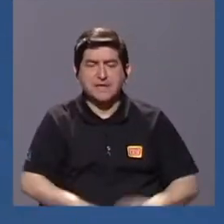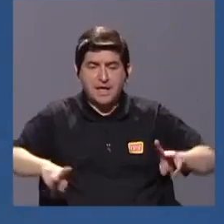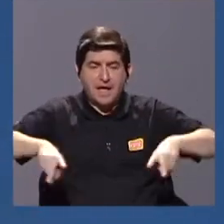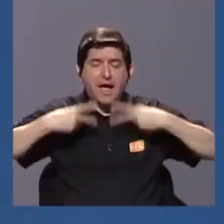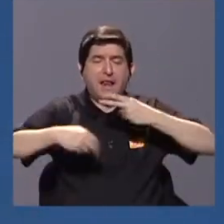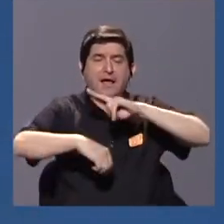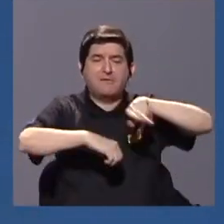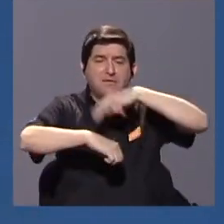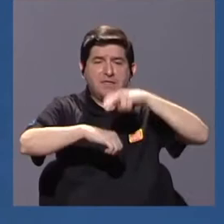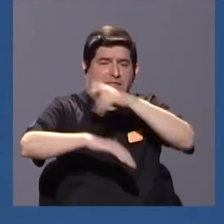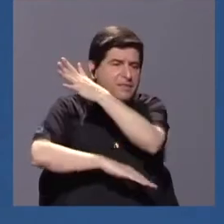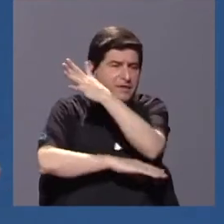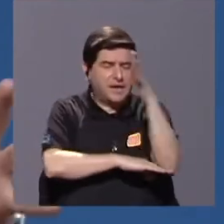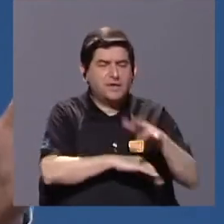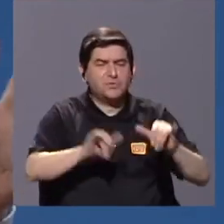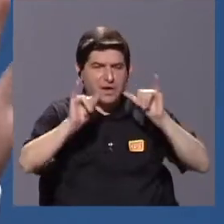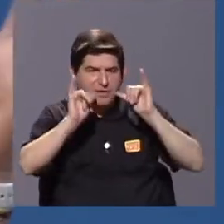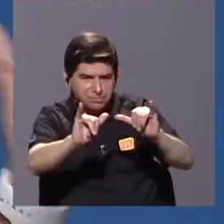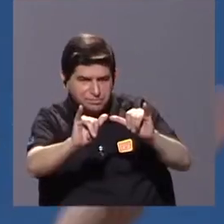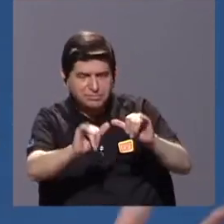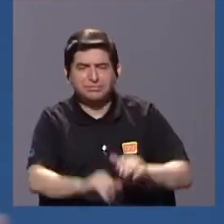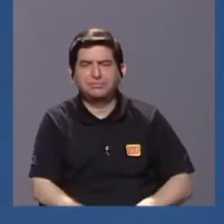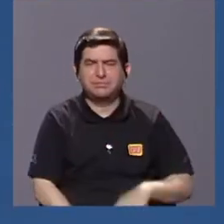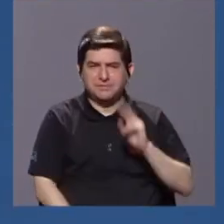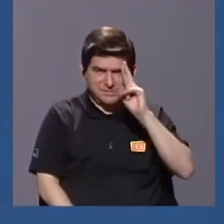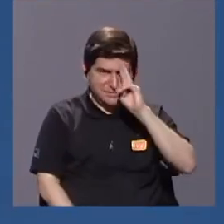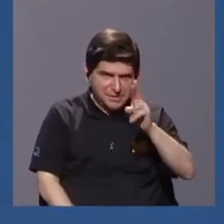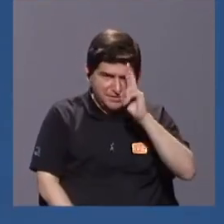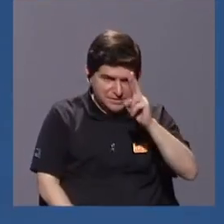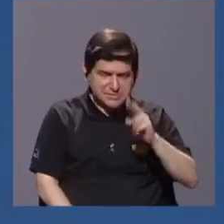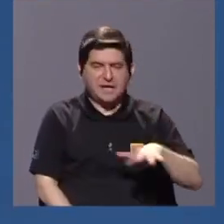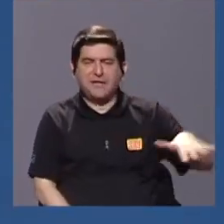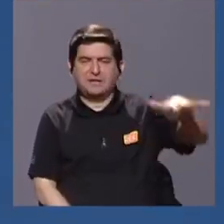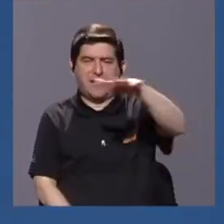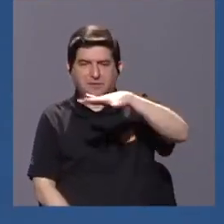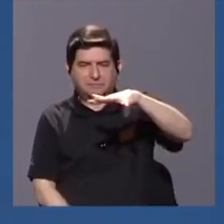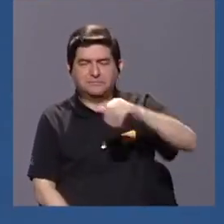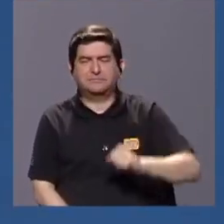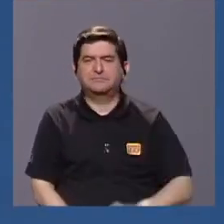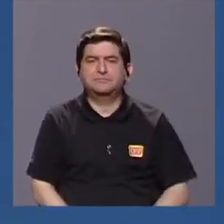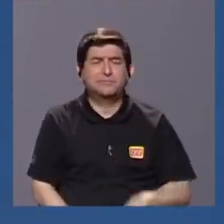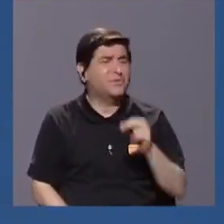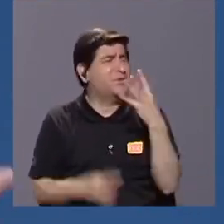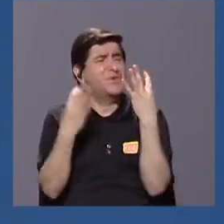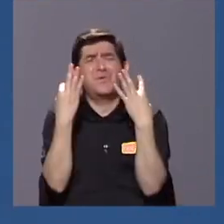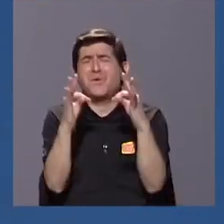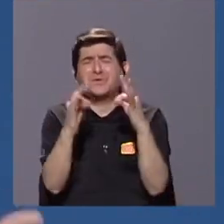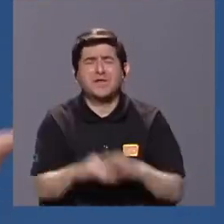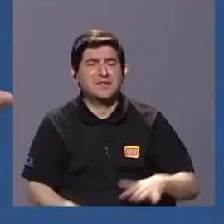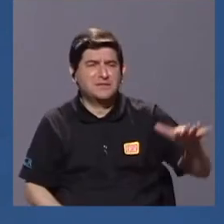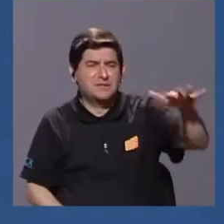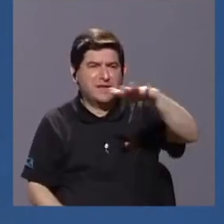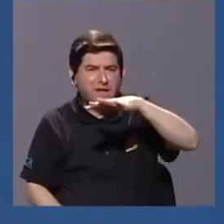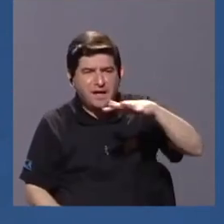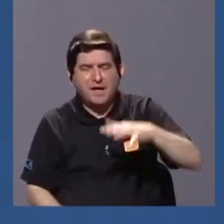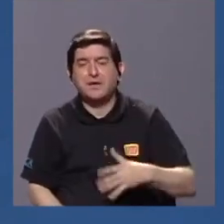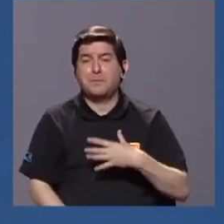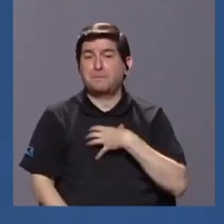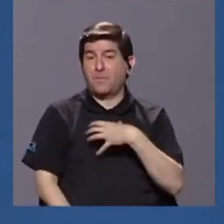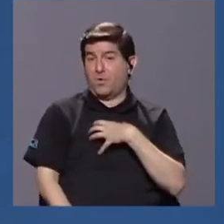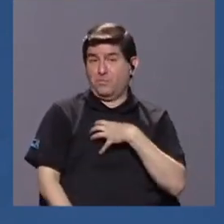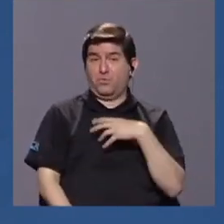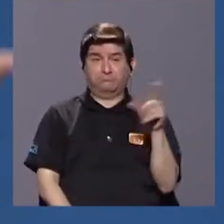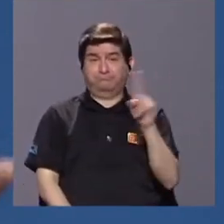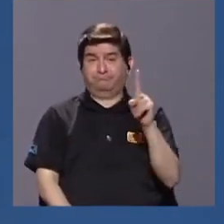silvestre, del respeto al paisaje natural. No pretender que el paisaje sea nuestro,